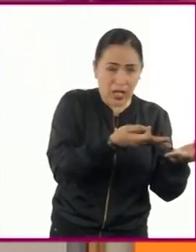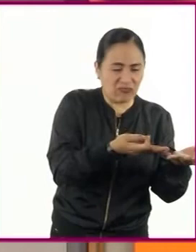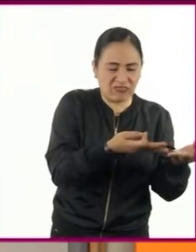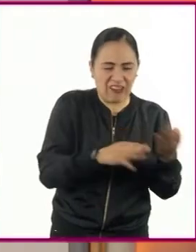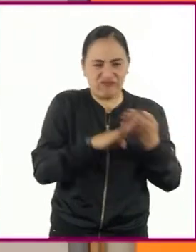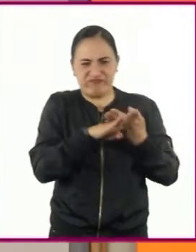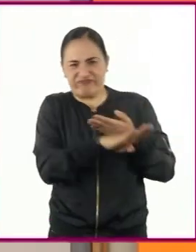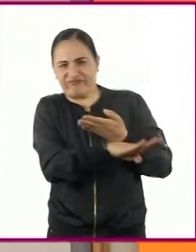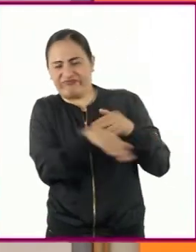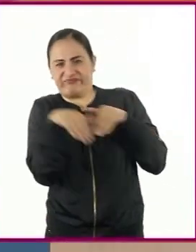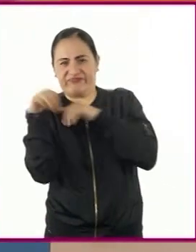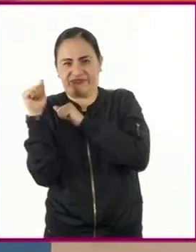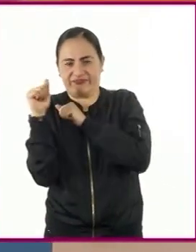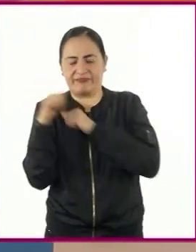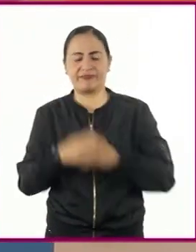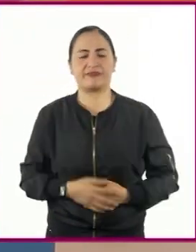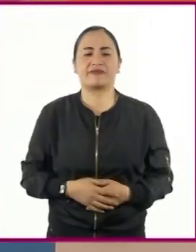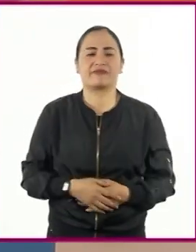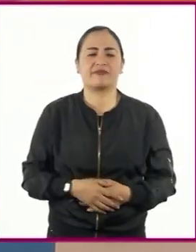Gracias, maestra.